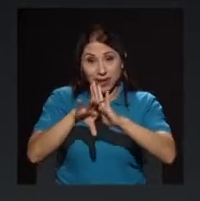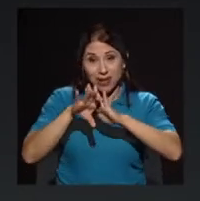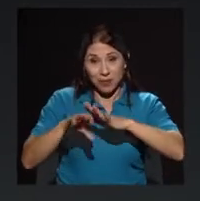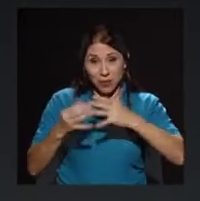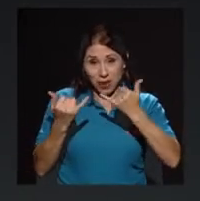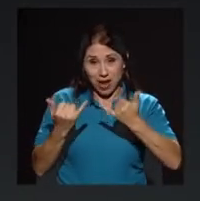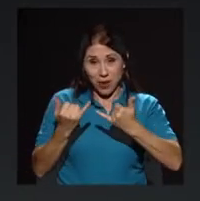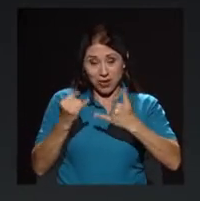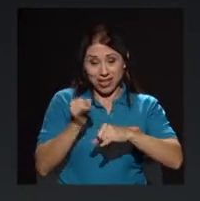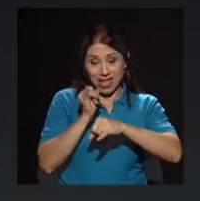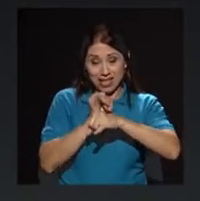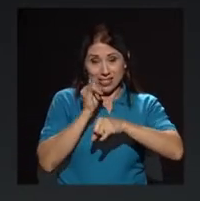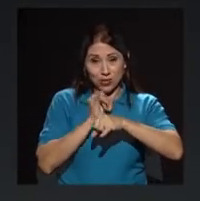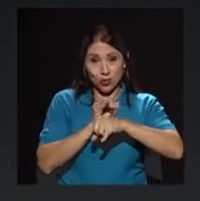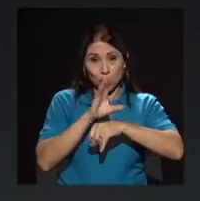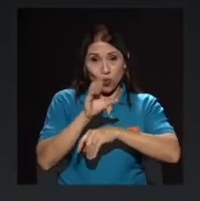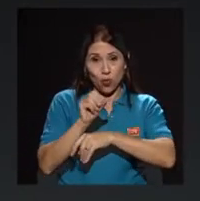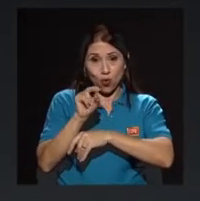Instituto Confucio,